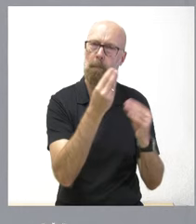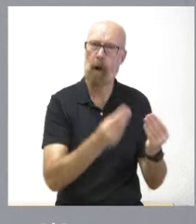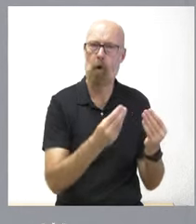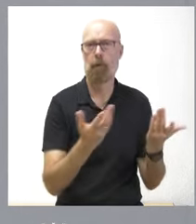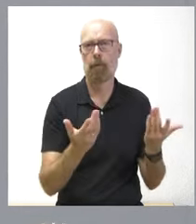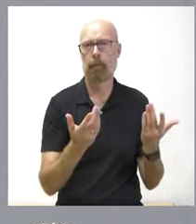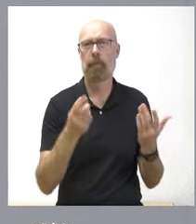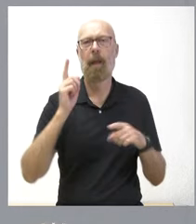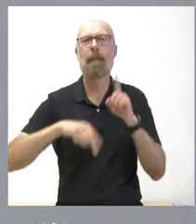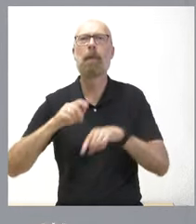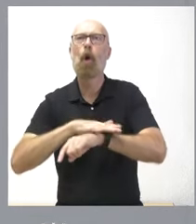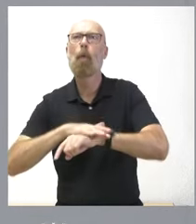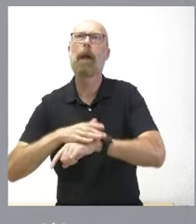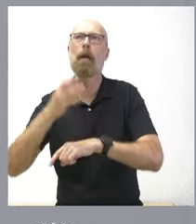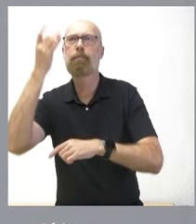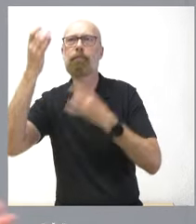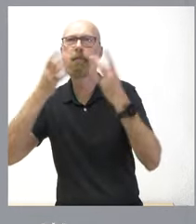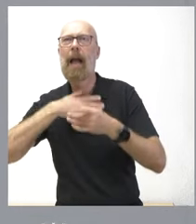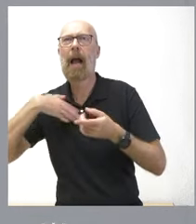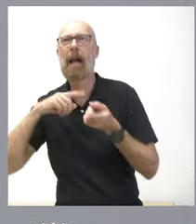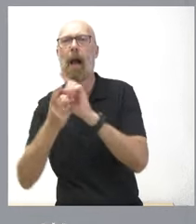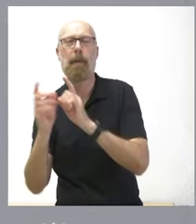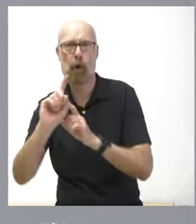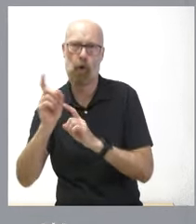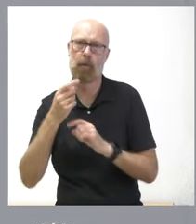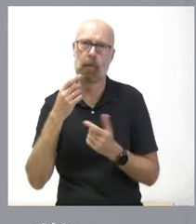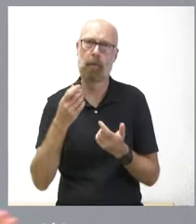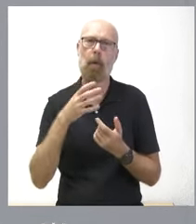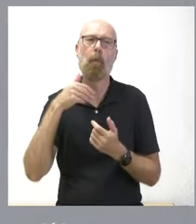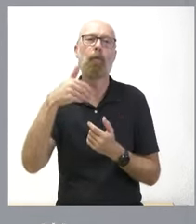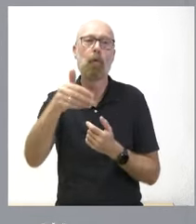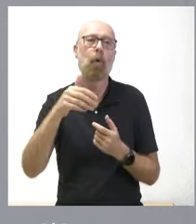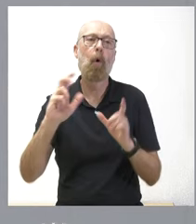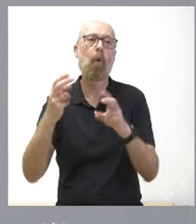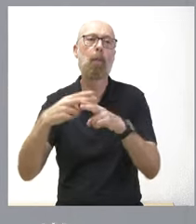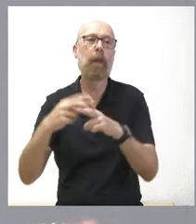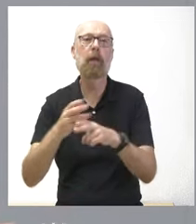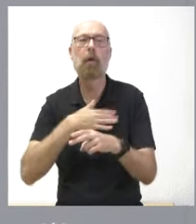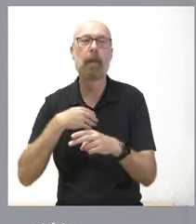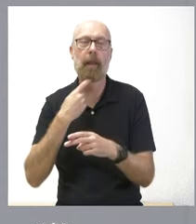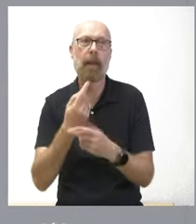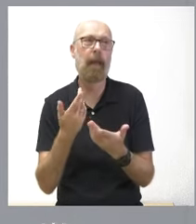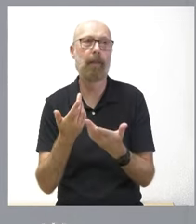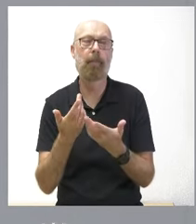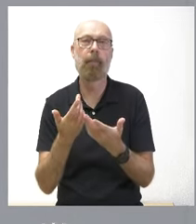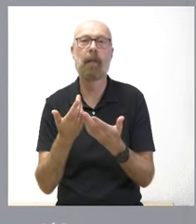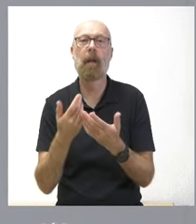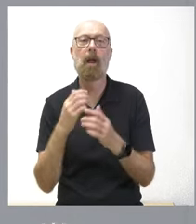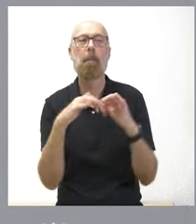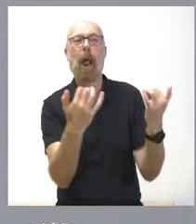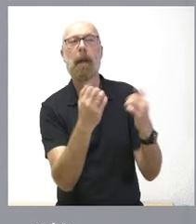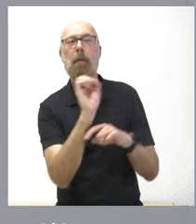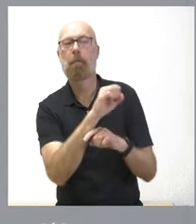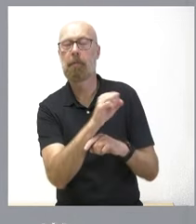concreta de un gobierno. No dependerá de que en el futuro haya un partido político que diga aquí que se puede gobernar sin el Parlamento. No.